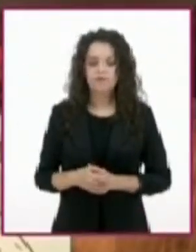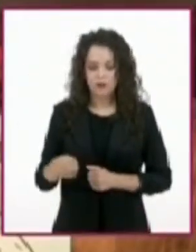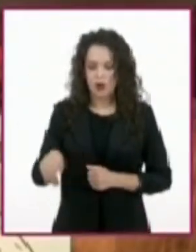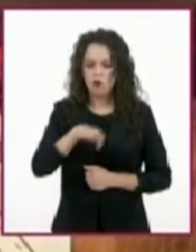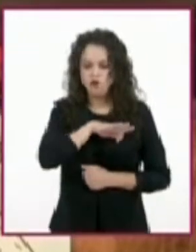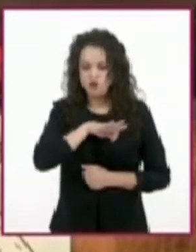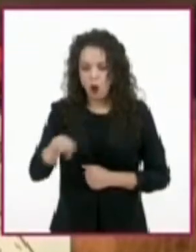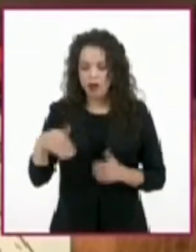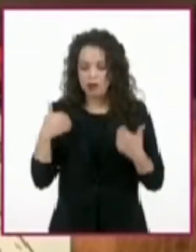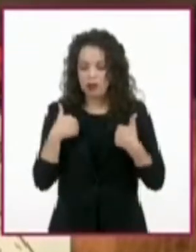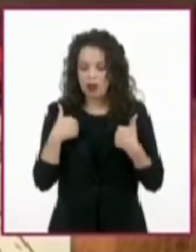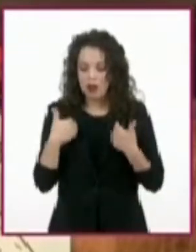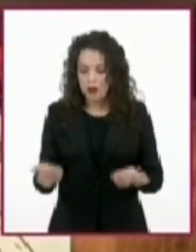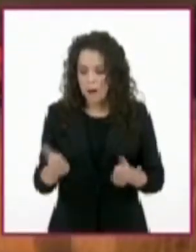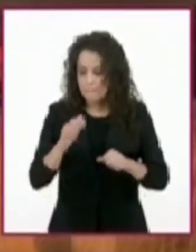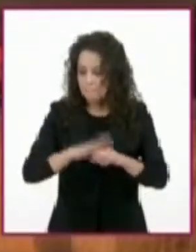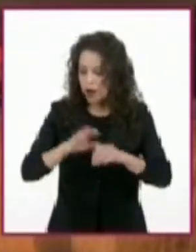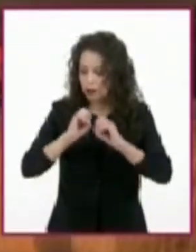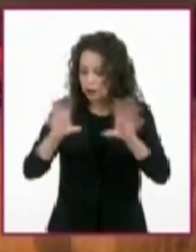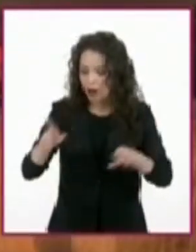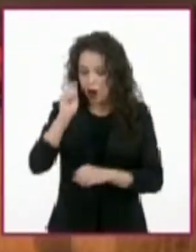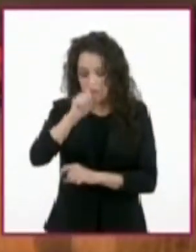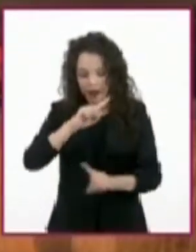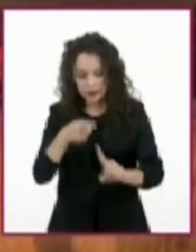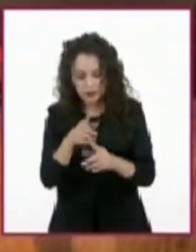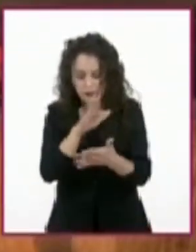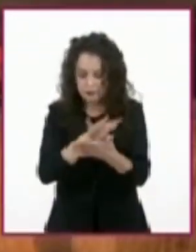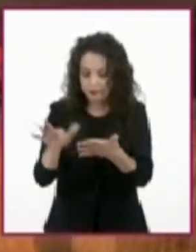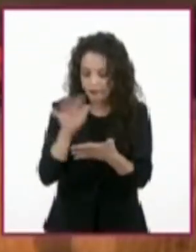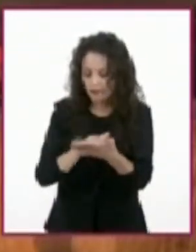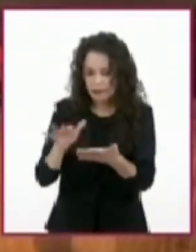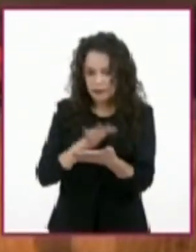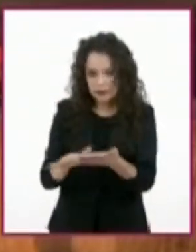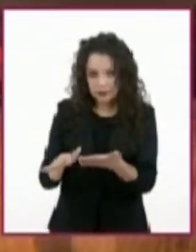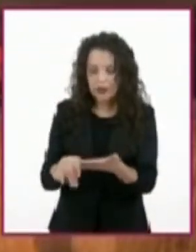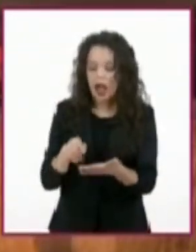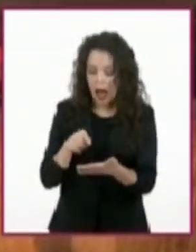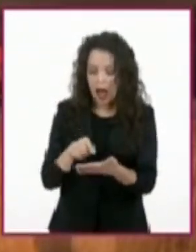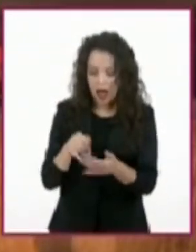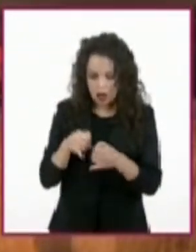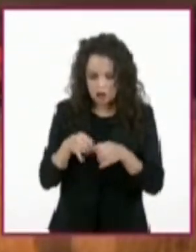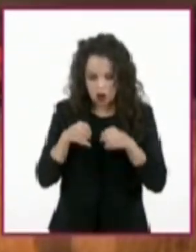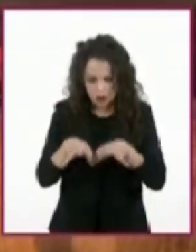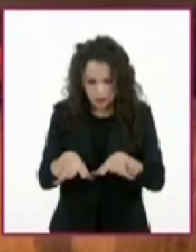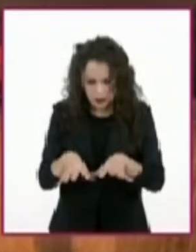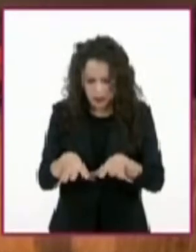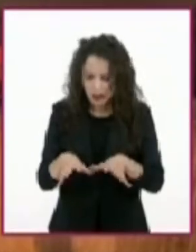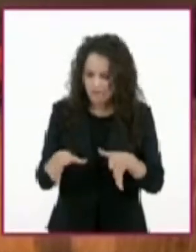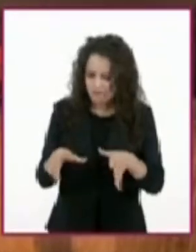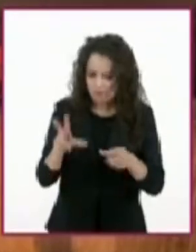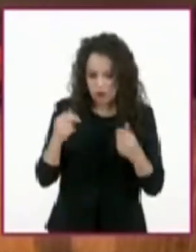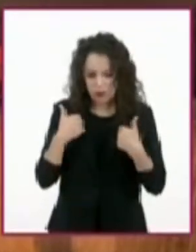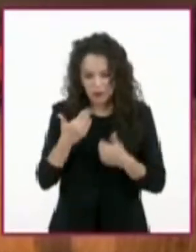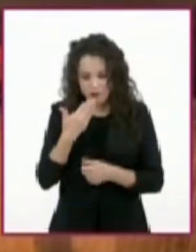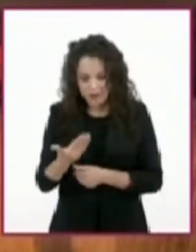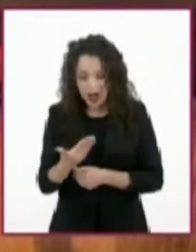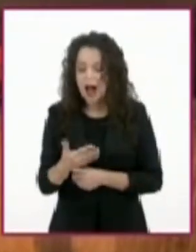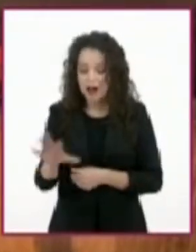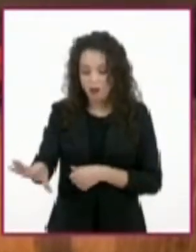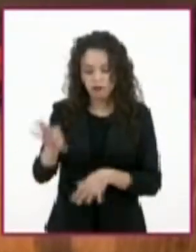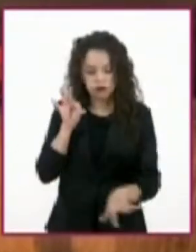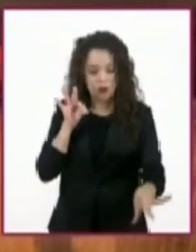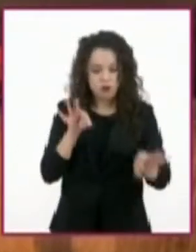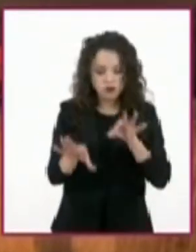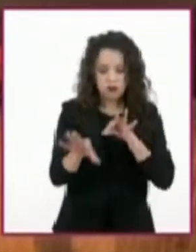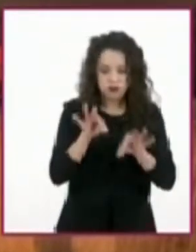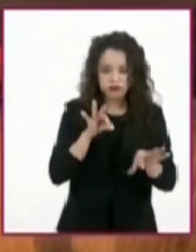aspecto particular de un texto al extraer información que no es explícita, es decir, que no